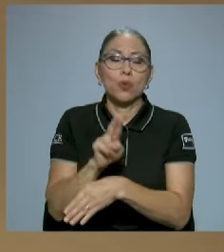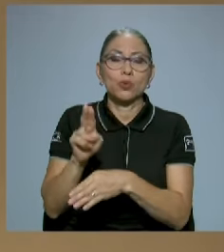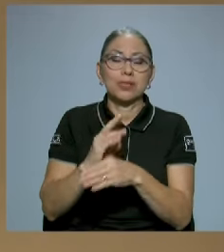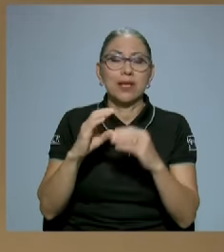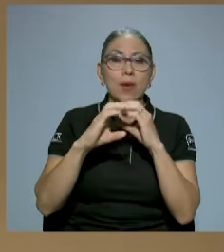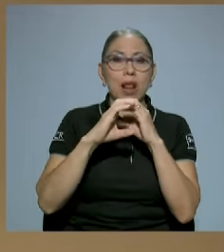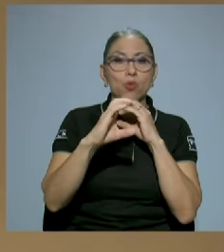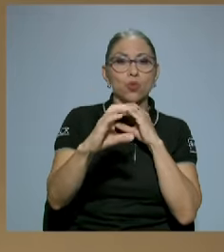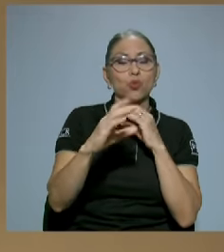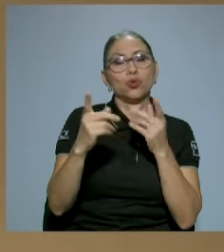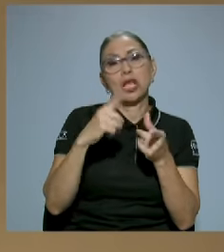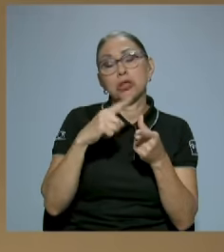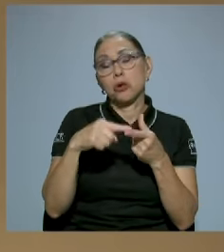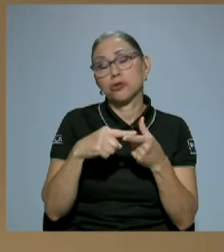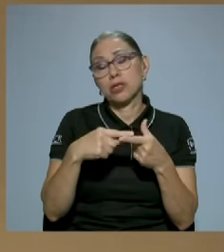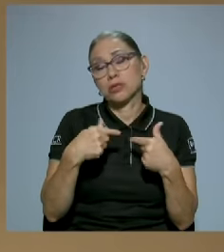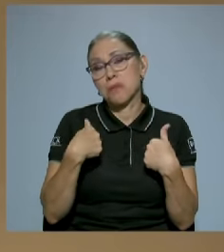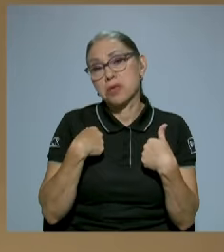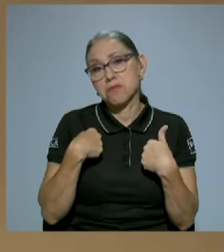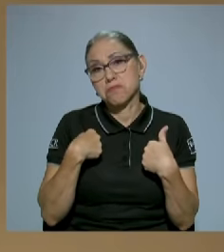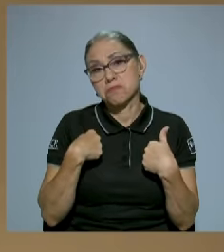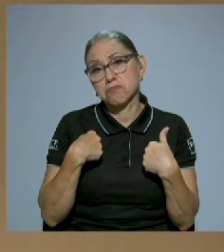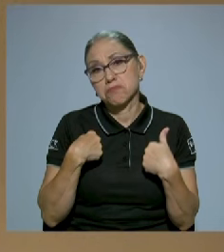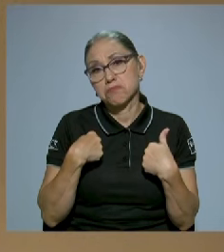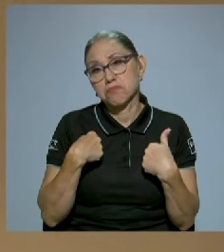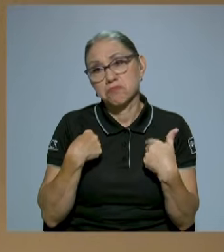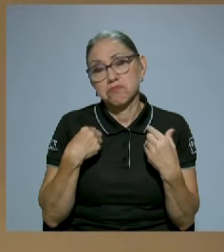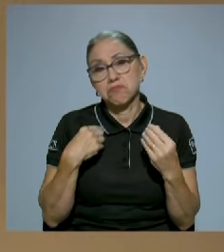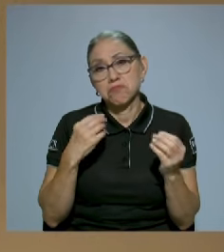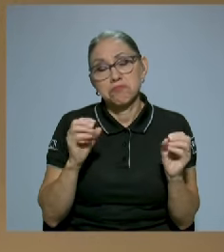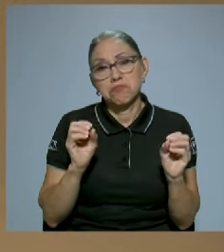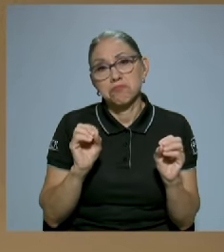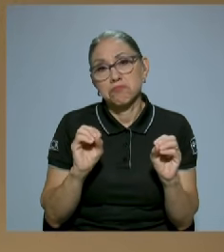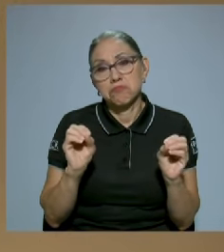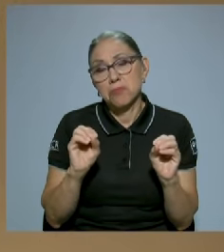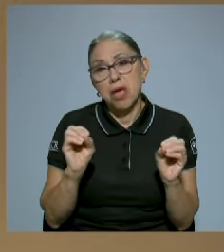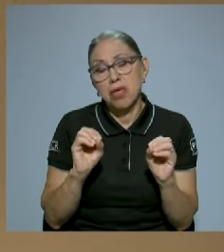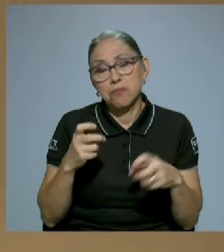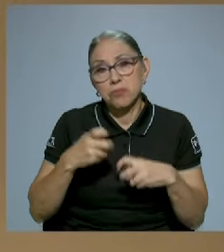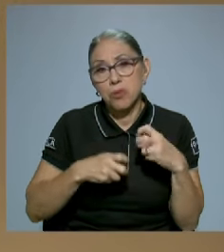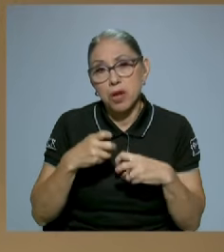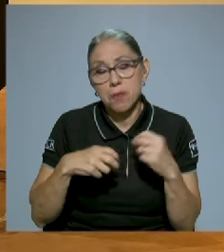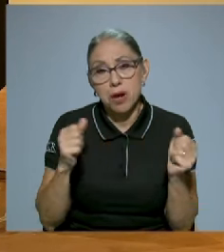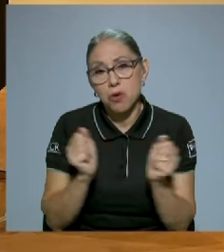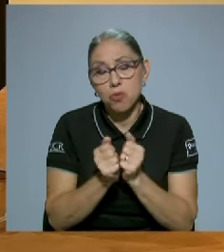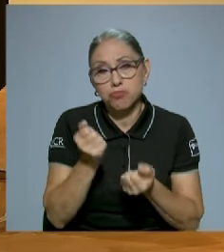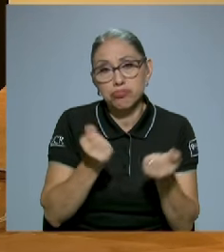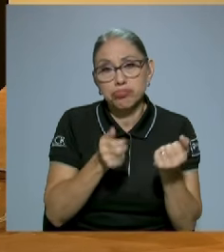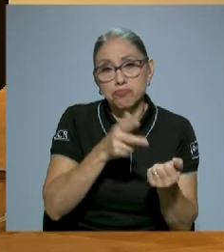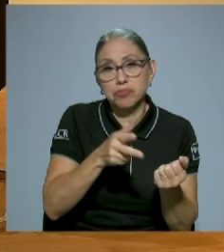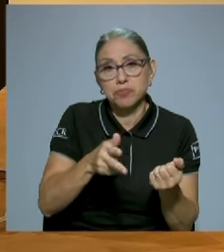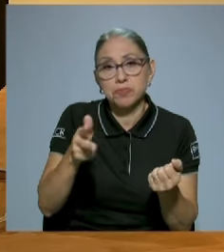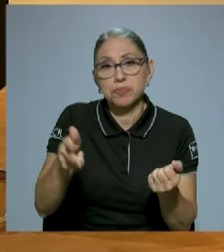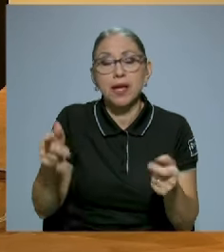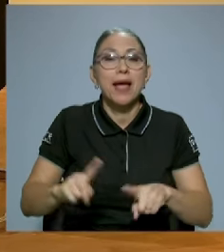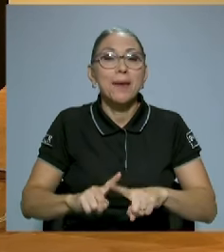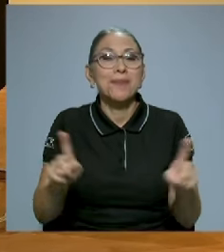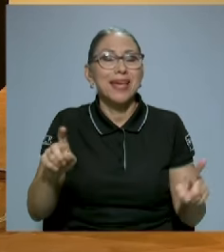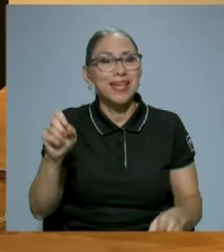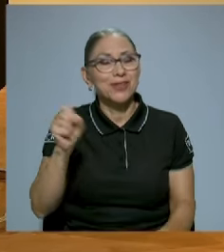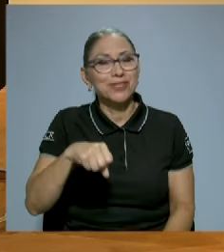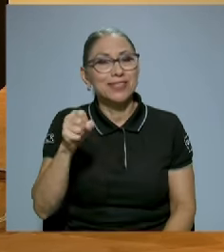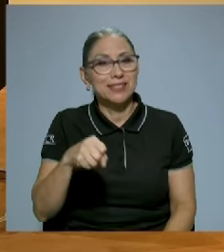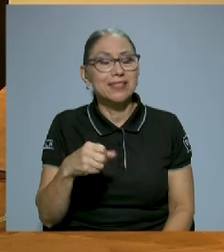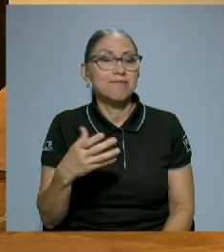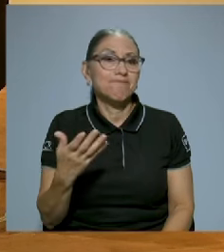y entonces a mí la plaza de estacionamiento nunca me significó nada, pero sí me parece